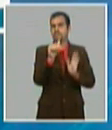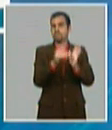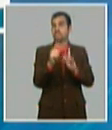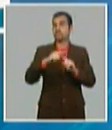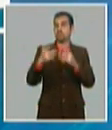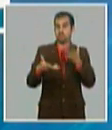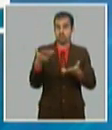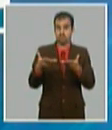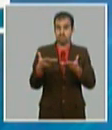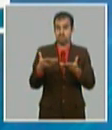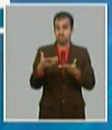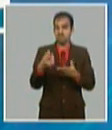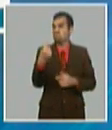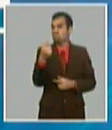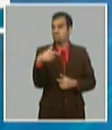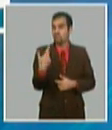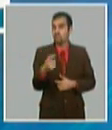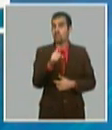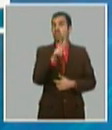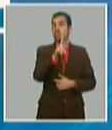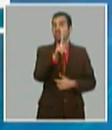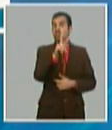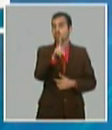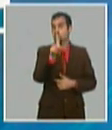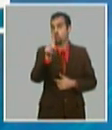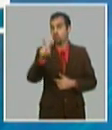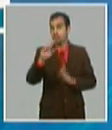eso nos cuesta 212 millones de dólares